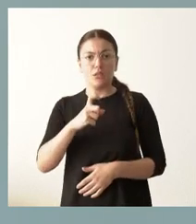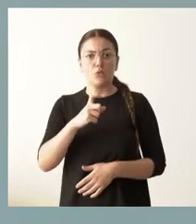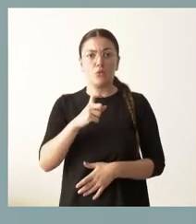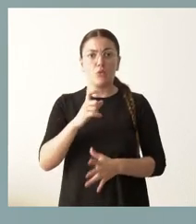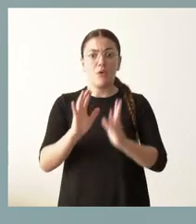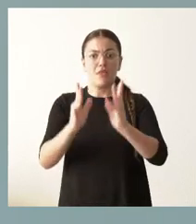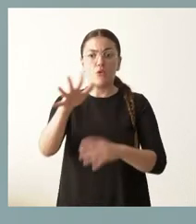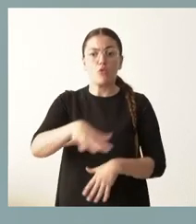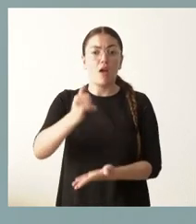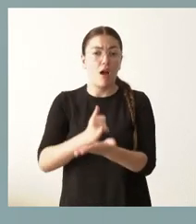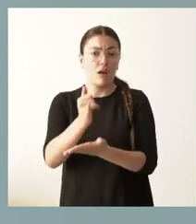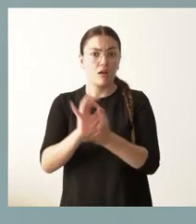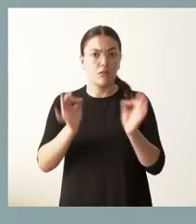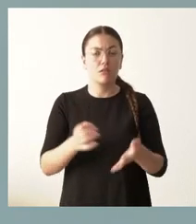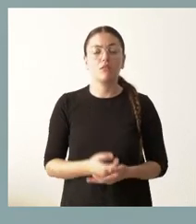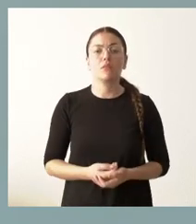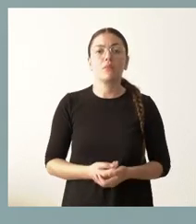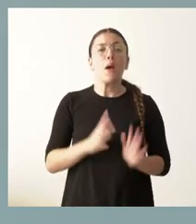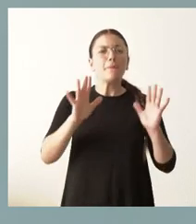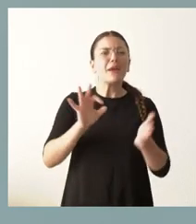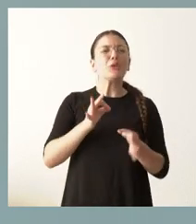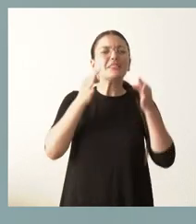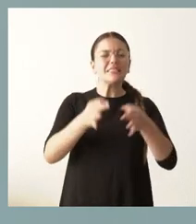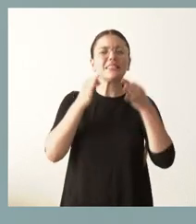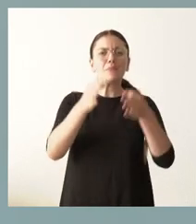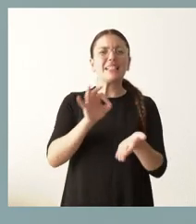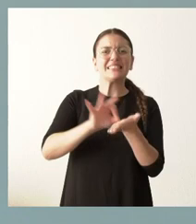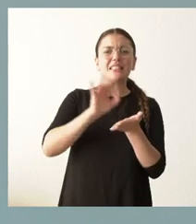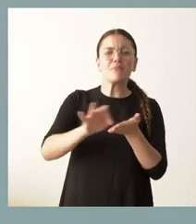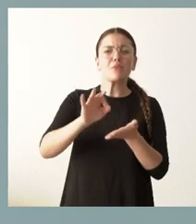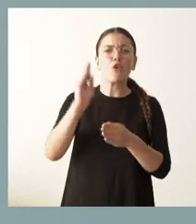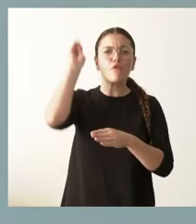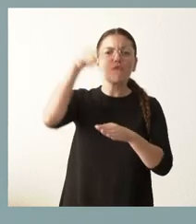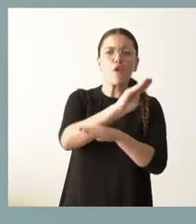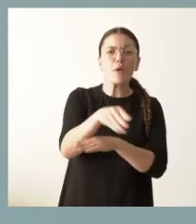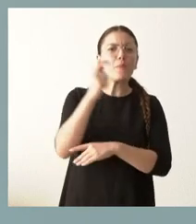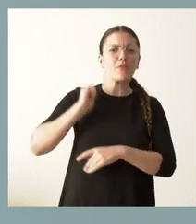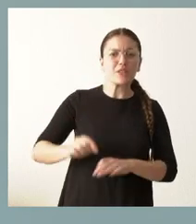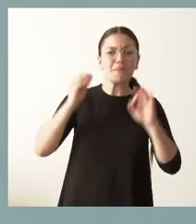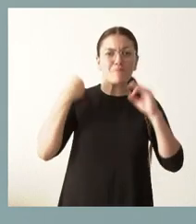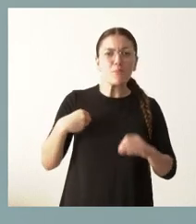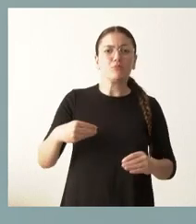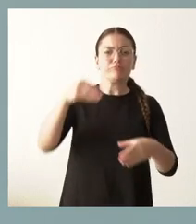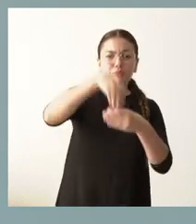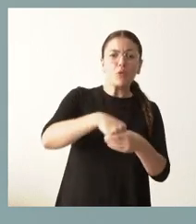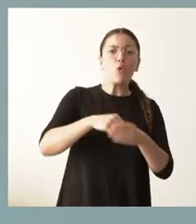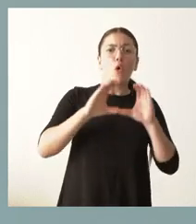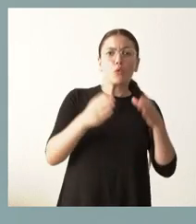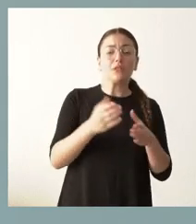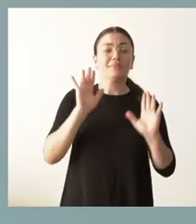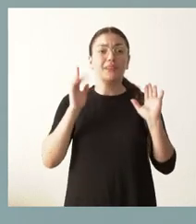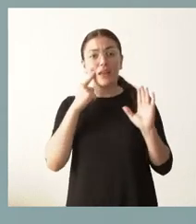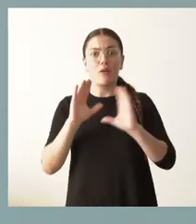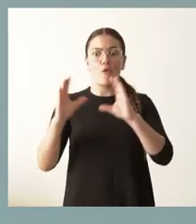terreno agrícola. Pero siempre tener un servicio de bomberos profesionales de la Junta. Es que las brigadas forestales de que estamos hablando, muchos de ellos son